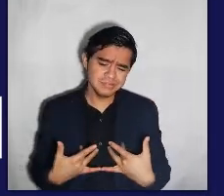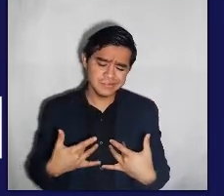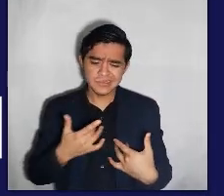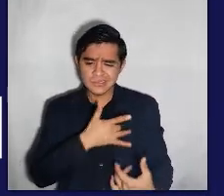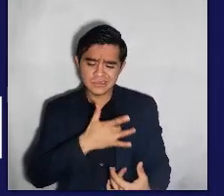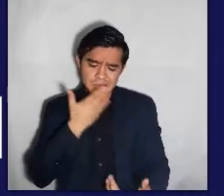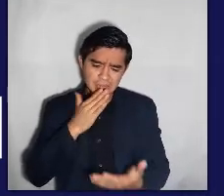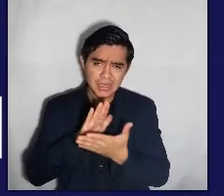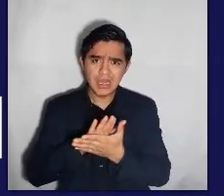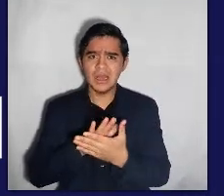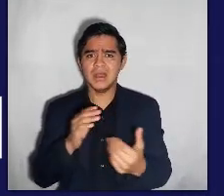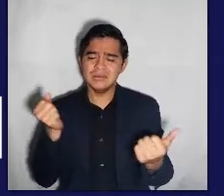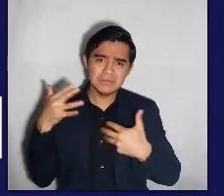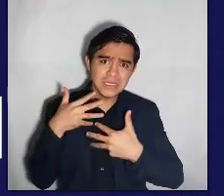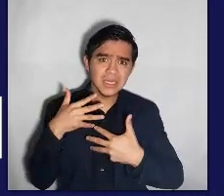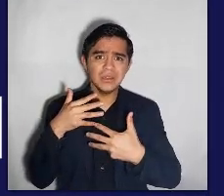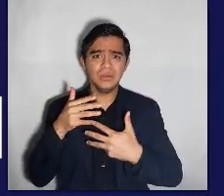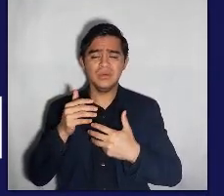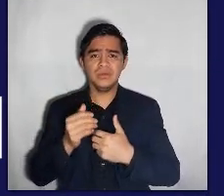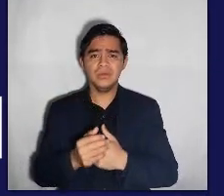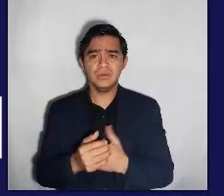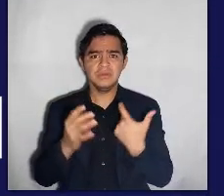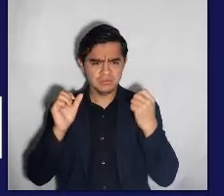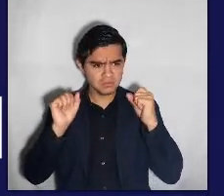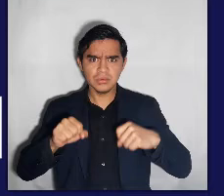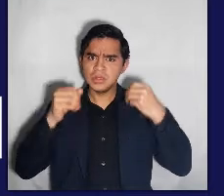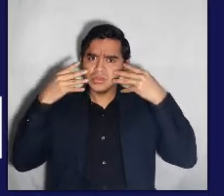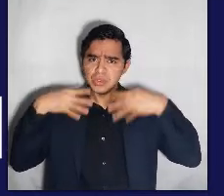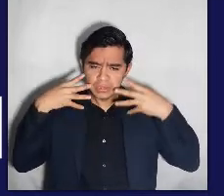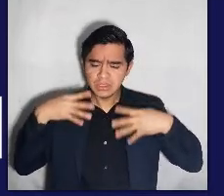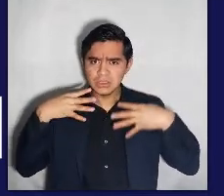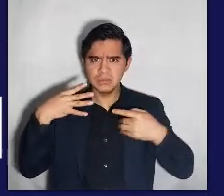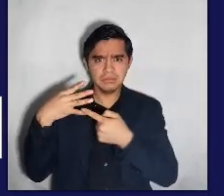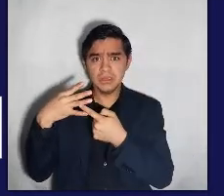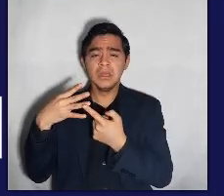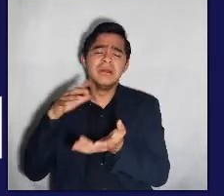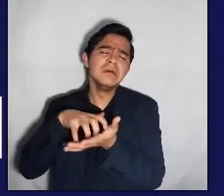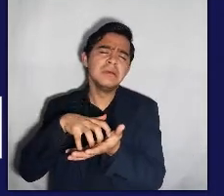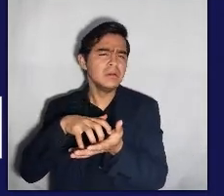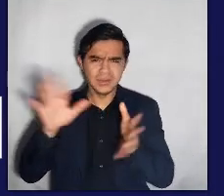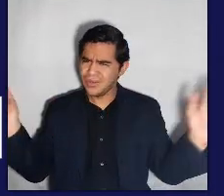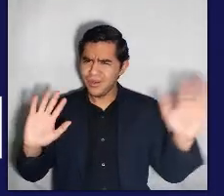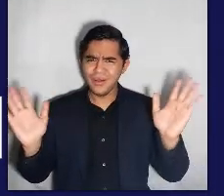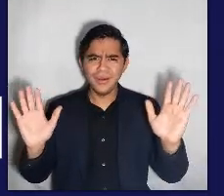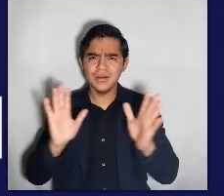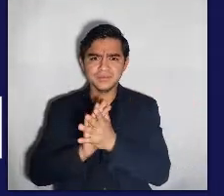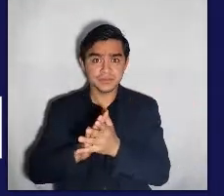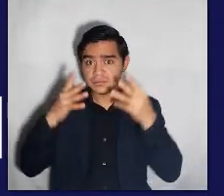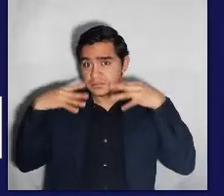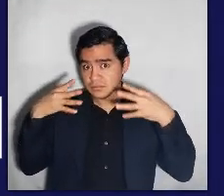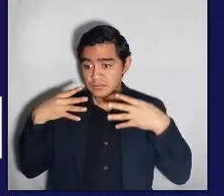Los niños podemos sentirnos mal, podemos sentir que tenemos miedo, podemos llorar